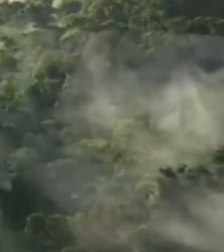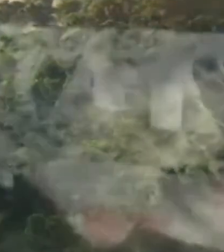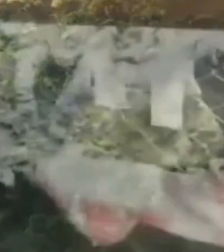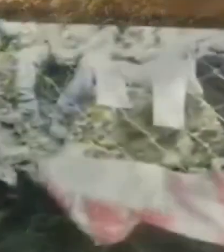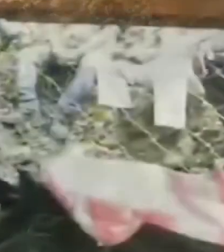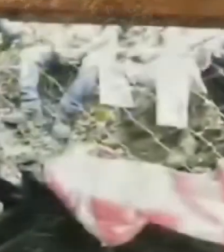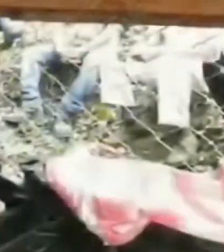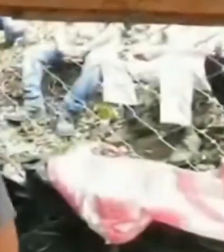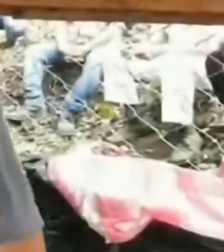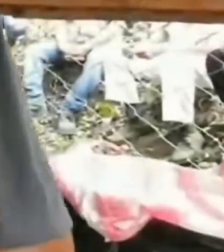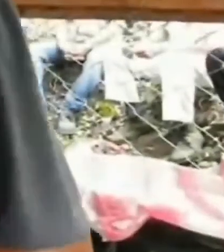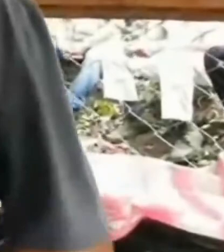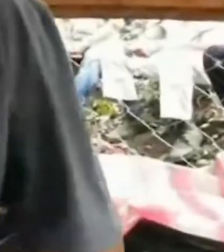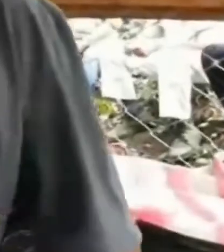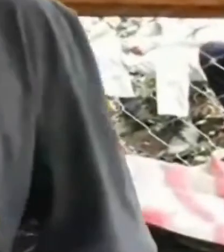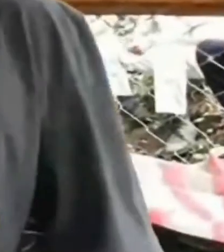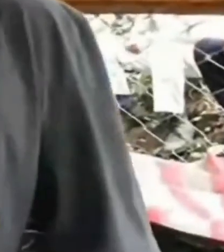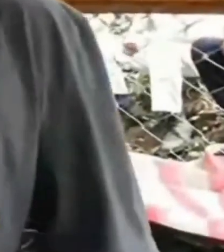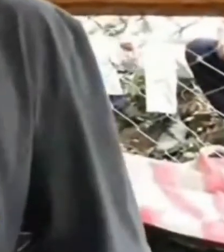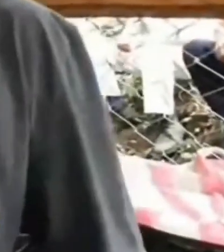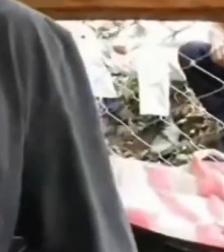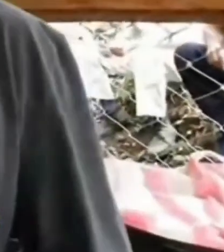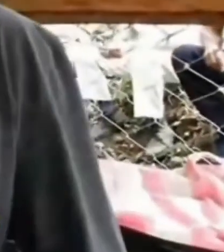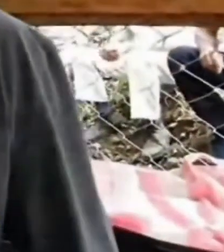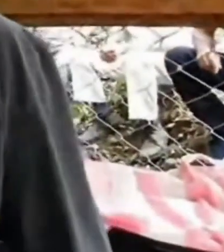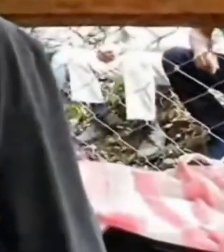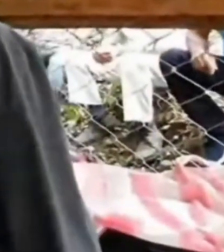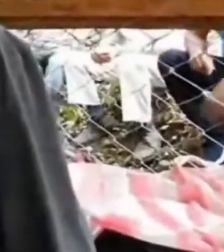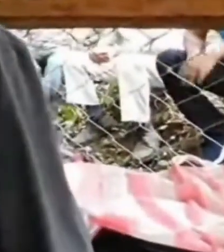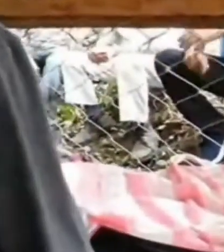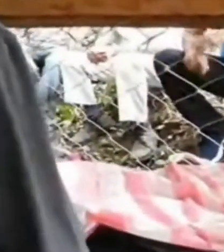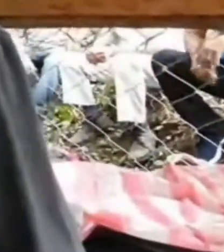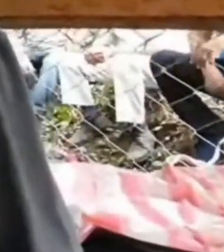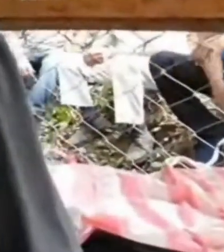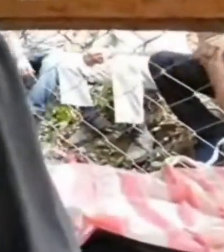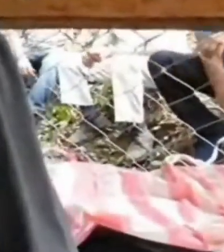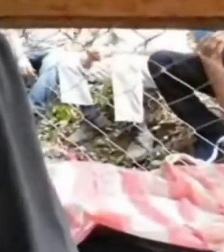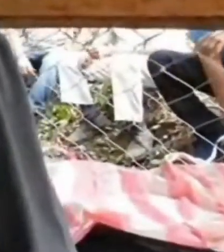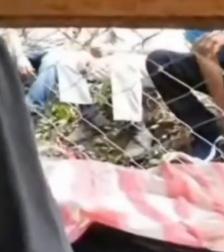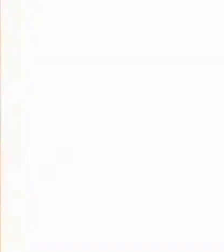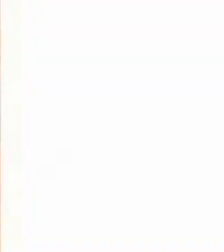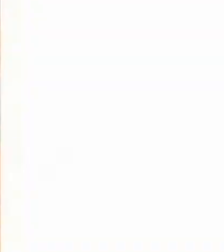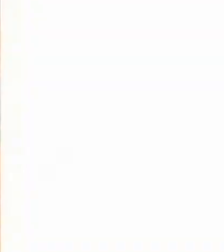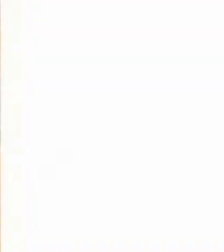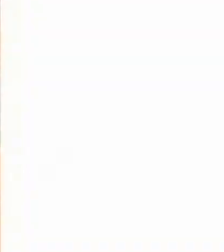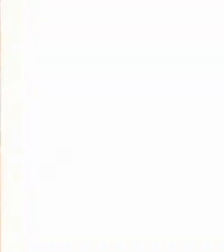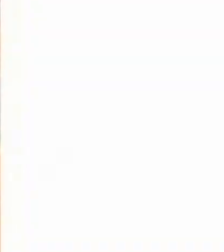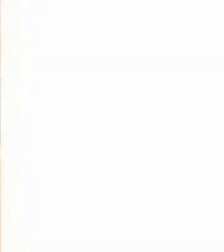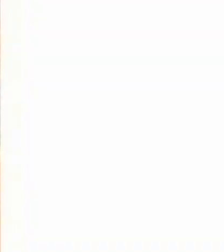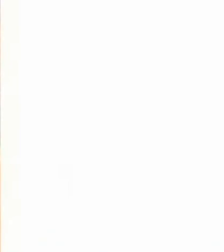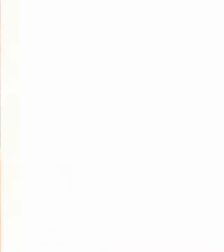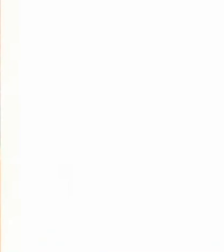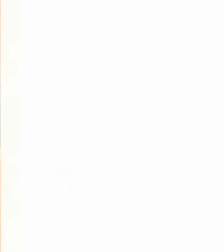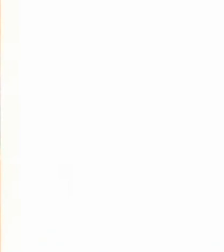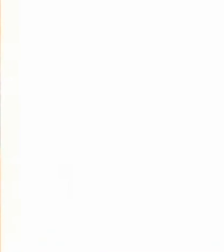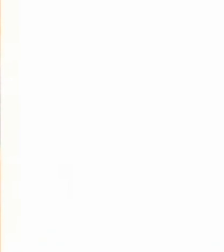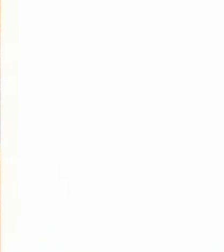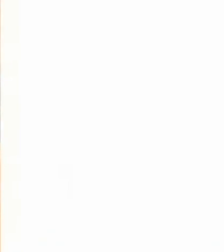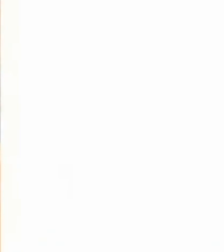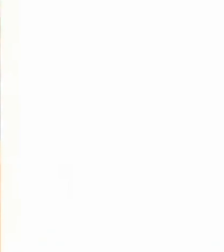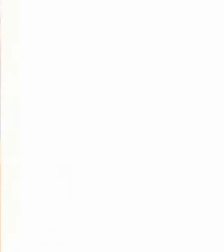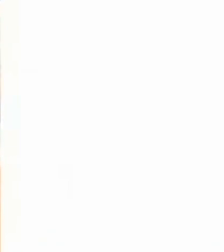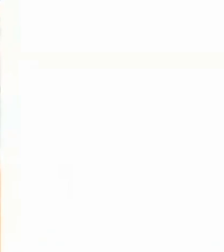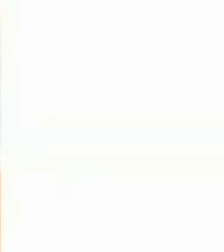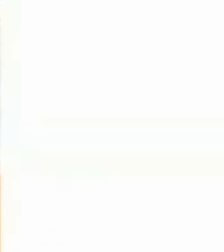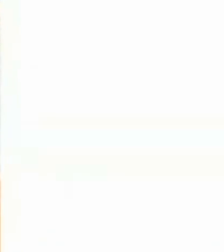algunas ocasiones, pero no sabíamos las técnicas cómo trabajar hoy en día. Ahora hemos visto el cambio.